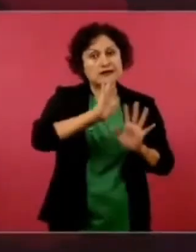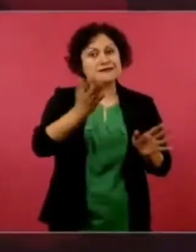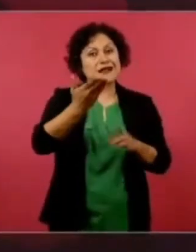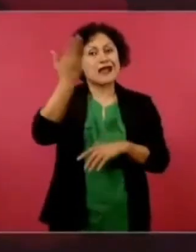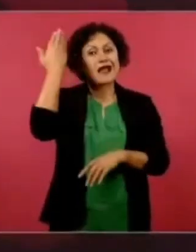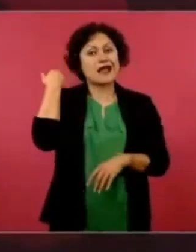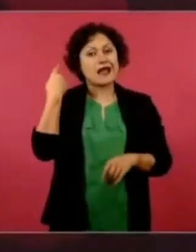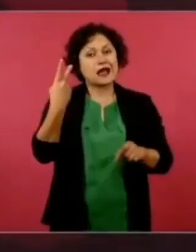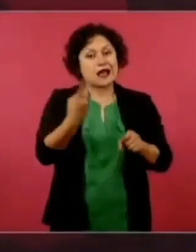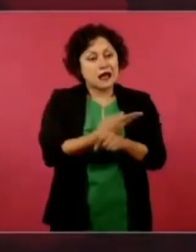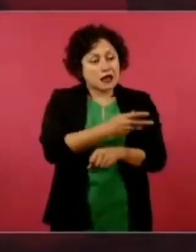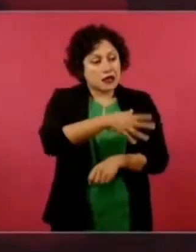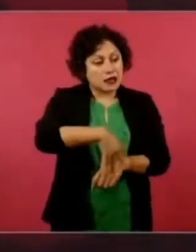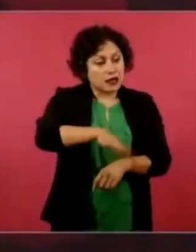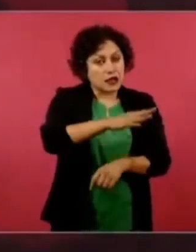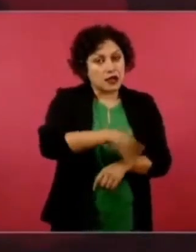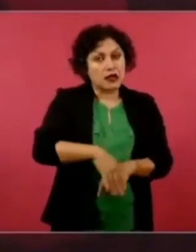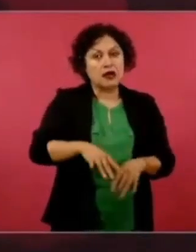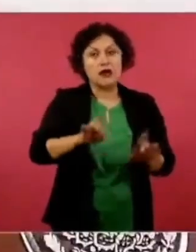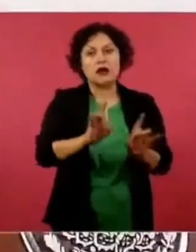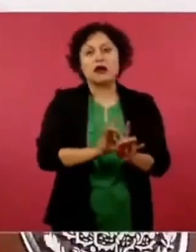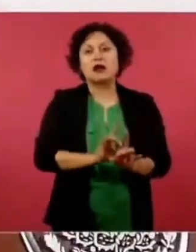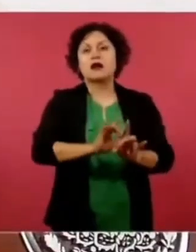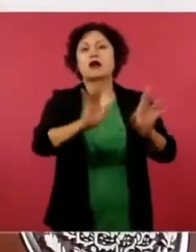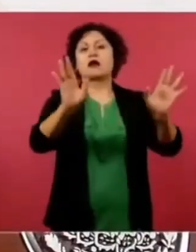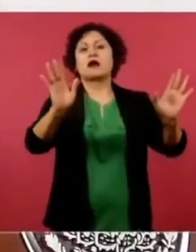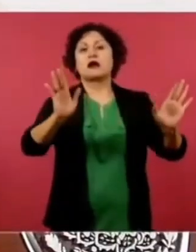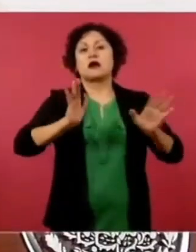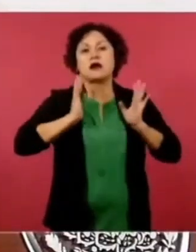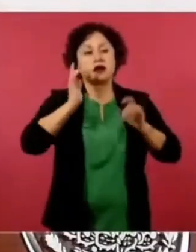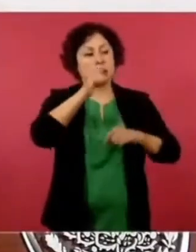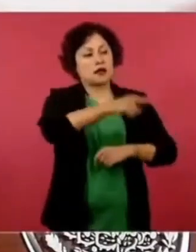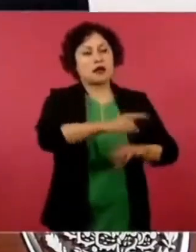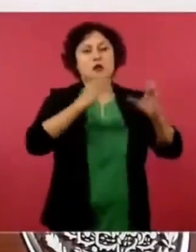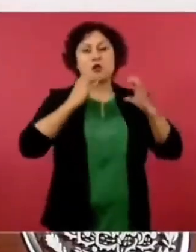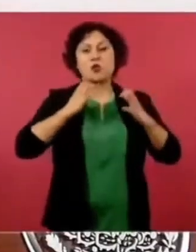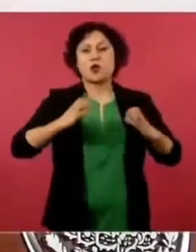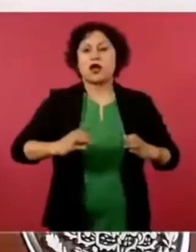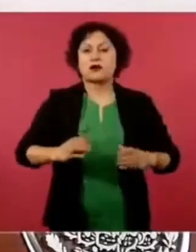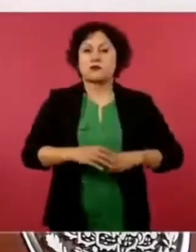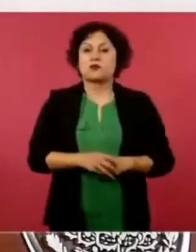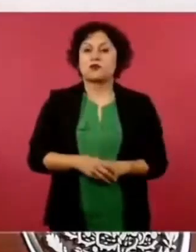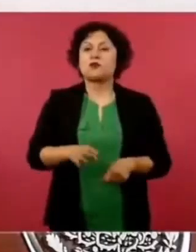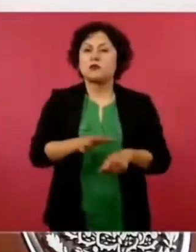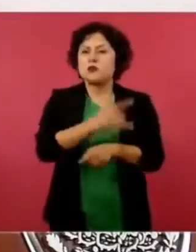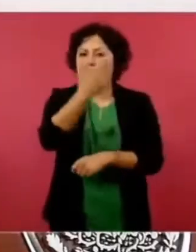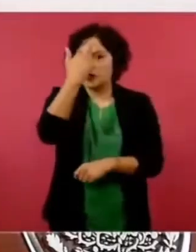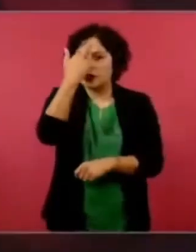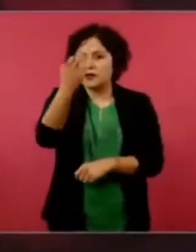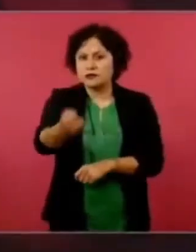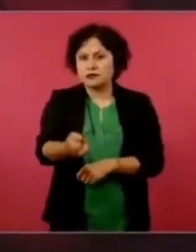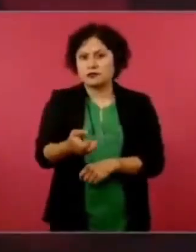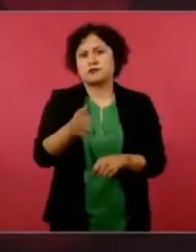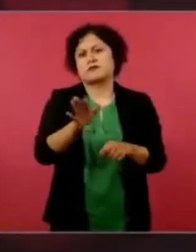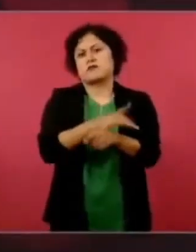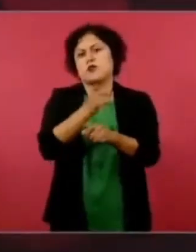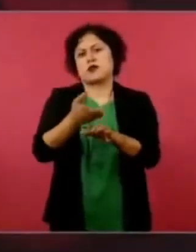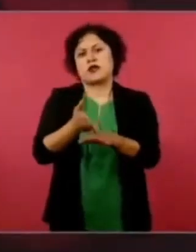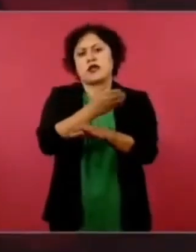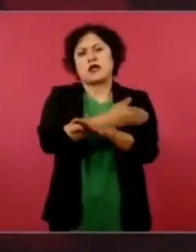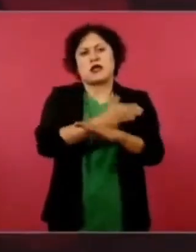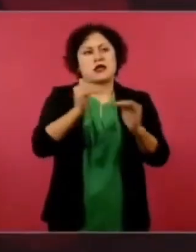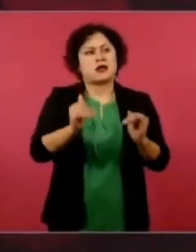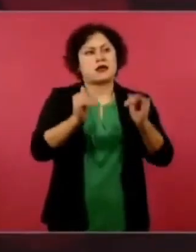porque había un acuerdo entre